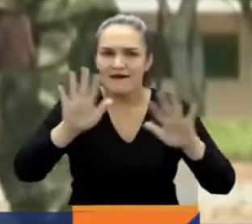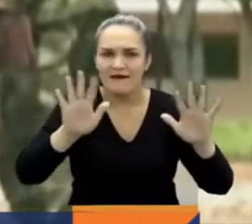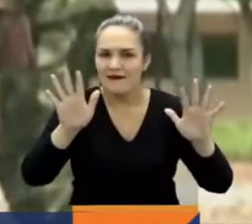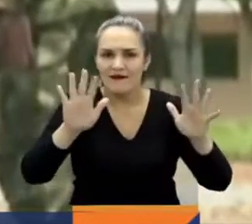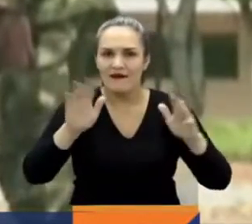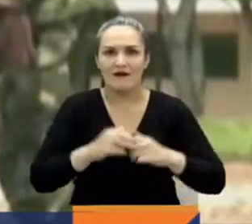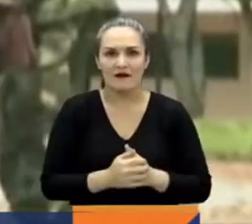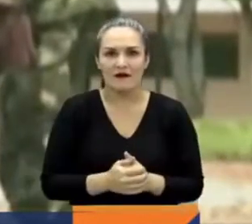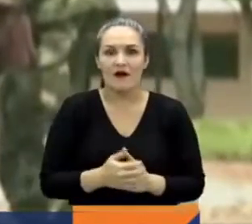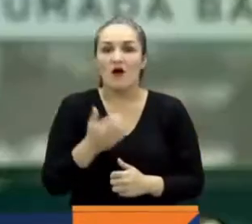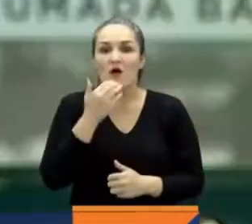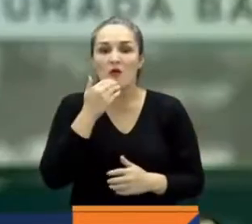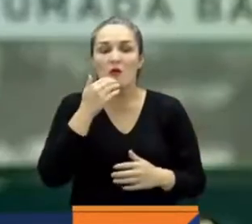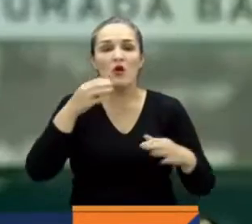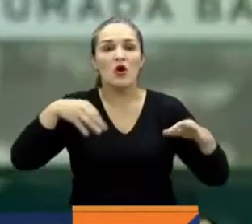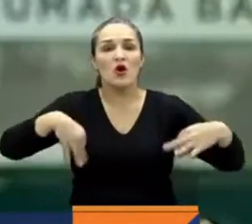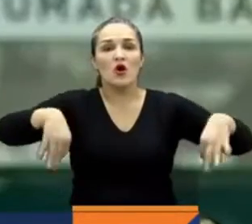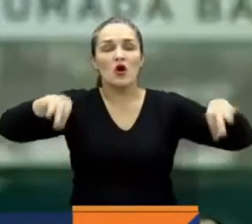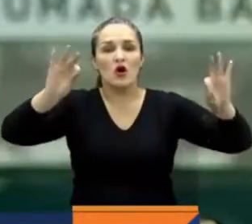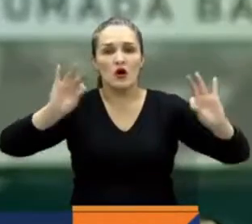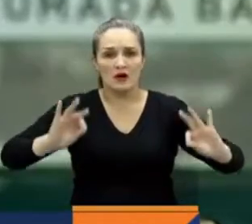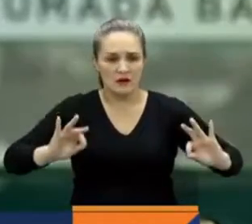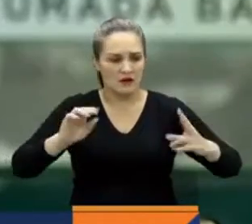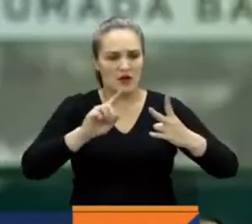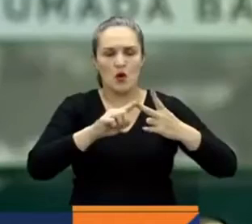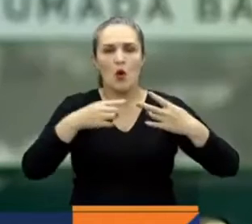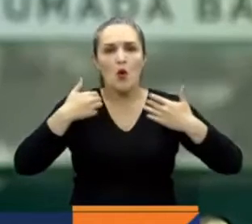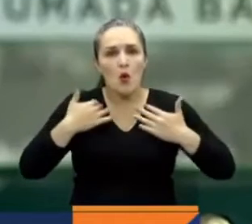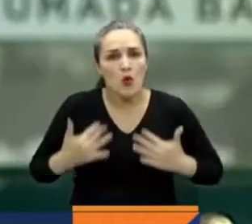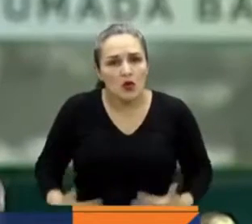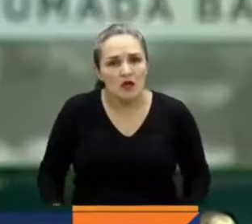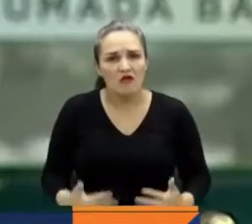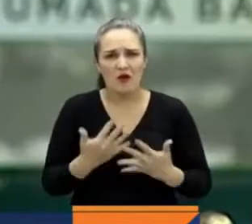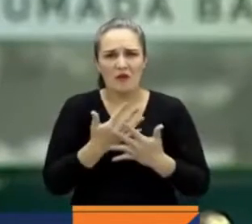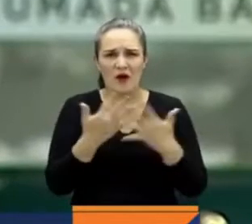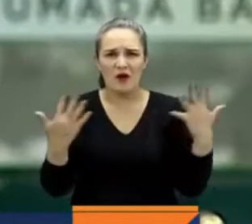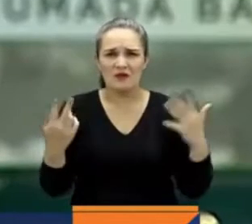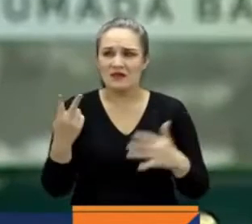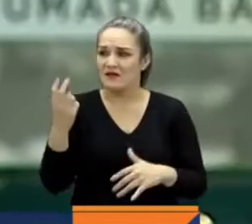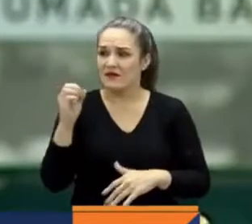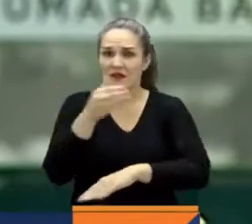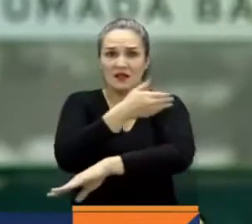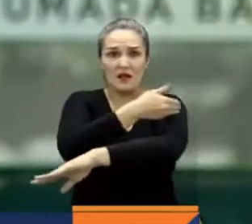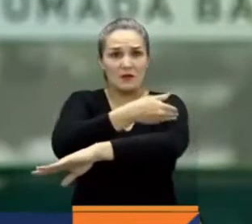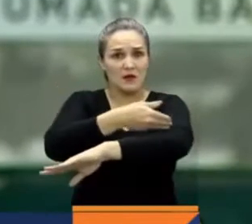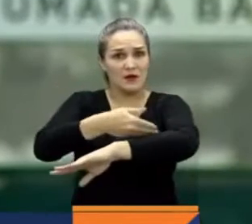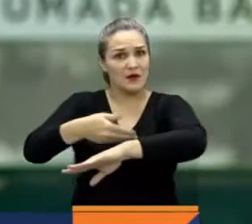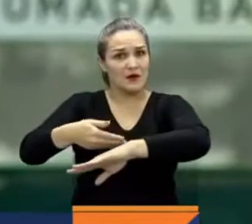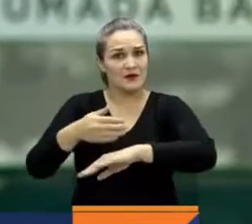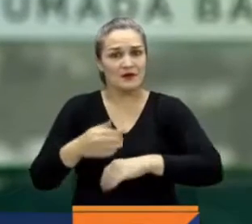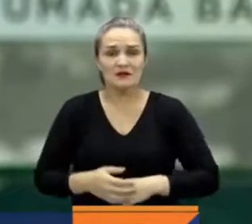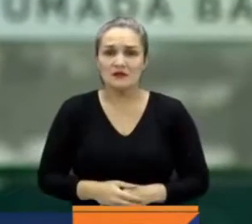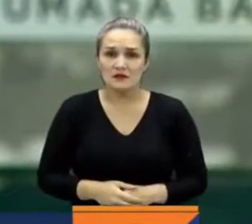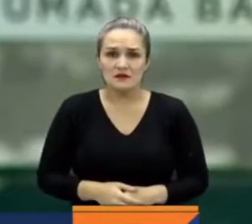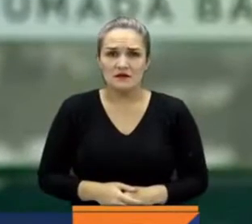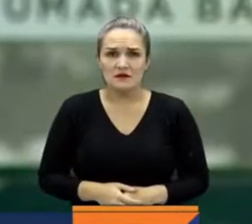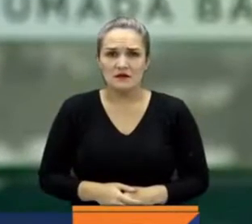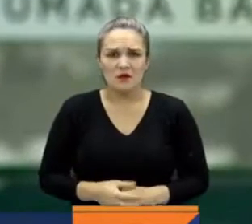sábanas, del uniforme que se cobra, etcétera, que puede llegar a ser 20 millones, la cifra exacta no la tengo,